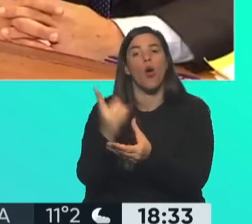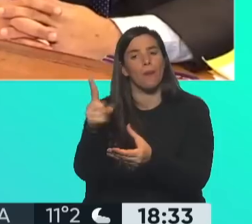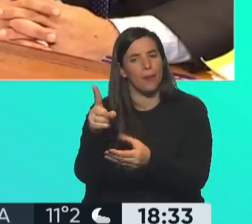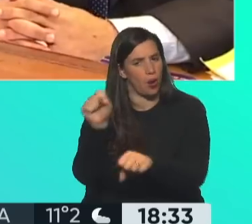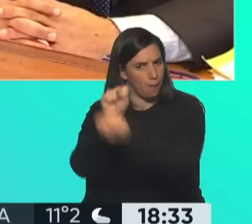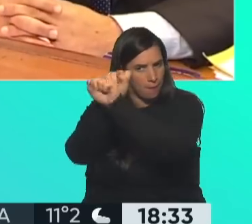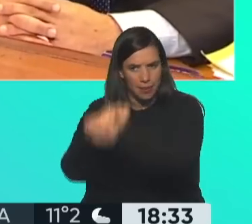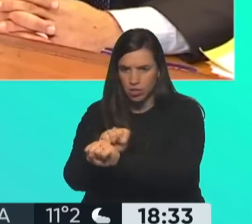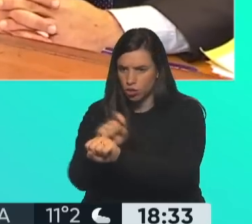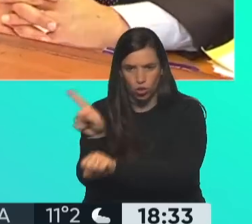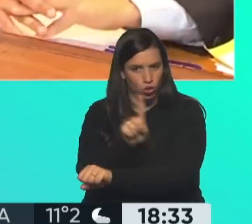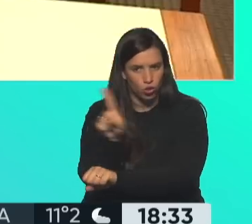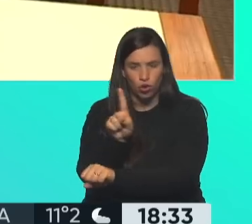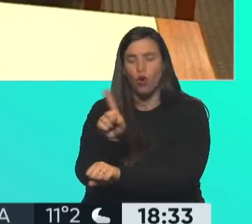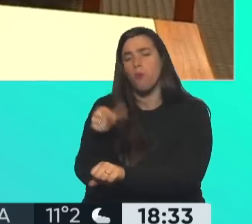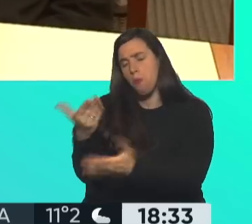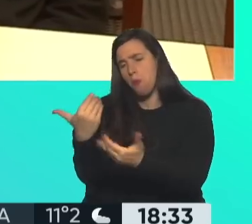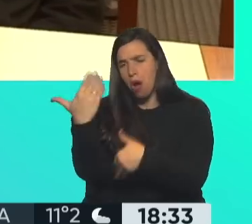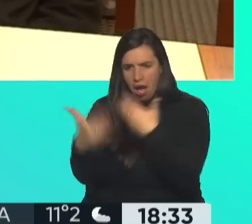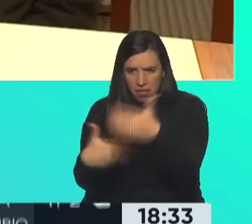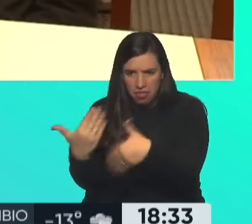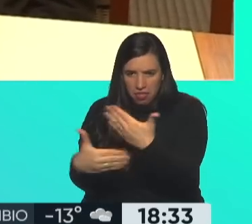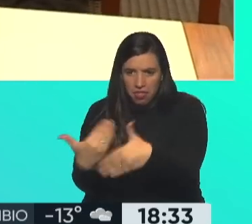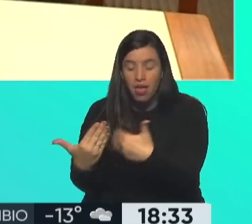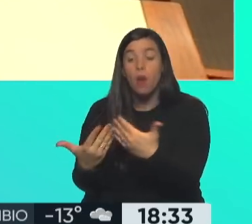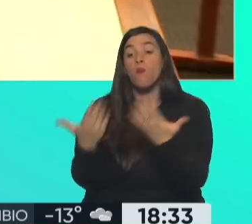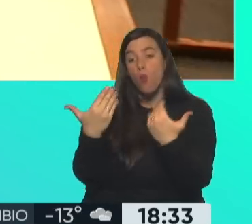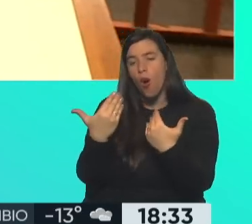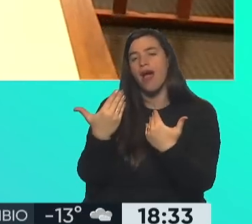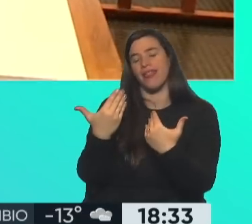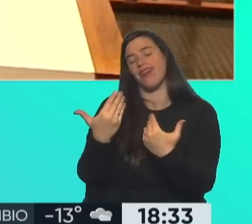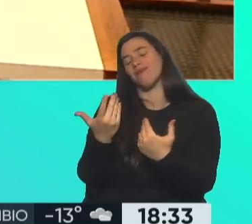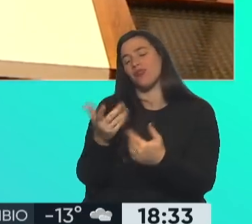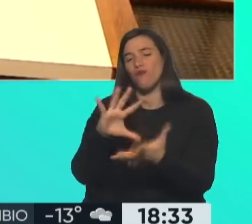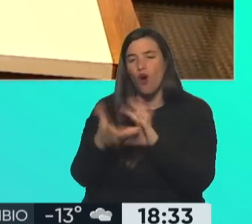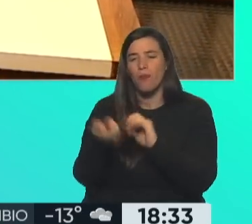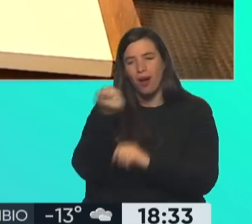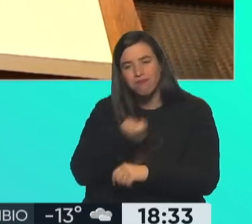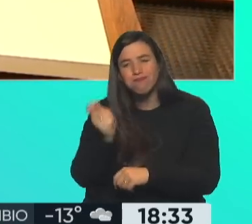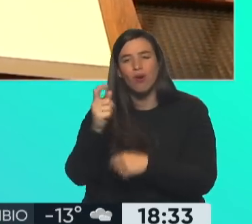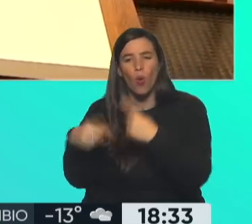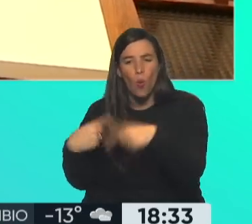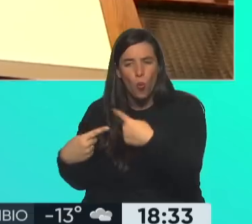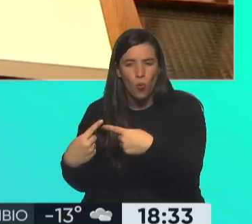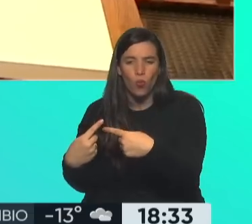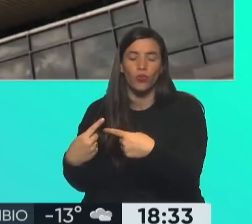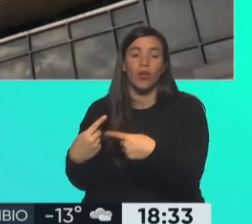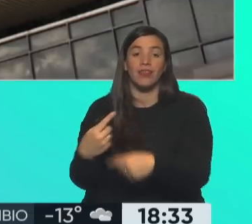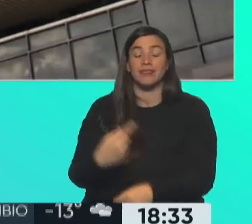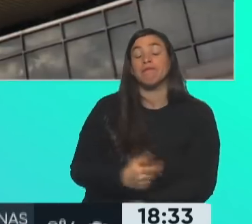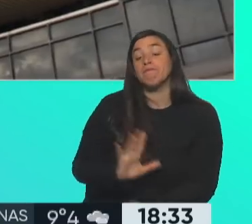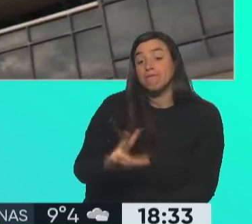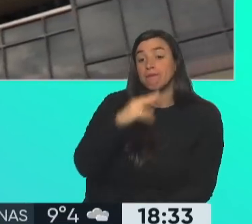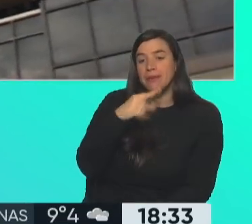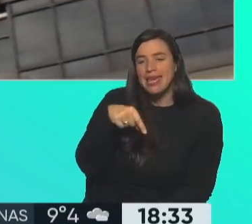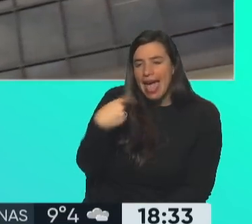desarrollando sus actividades, hay etapas de apelación, tres por lo menos, pero el viernes será un día clave para esta